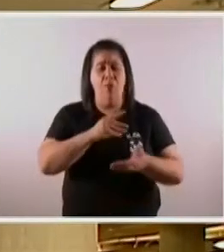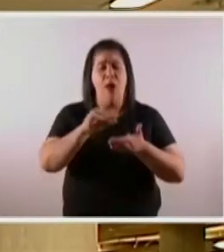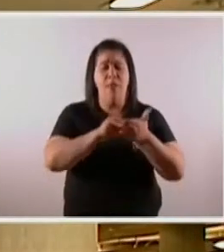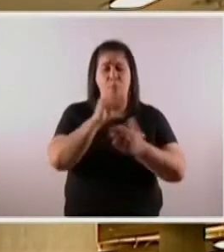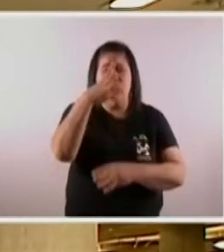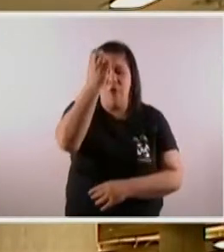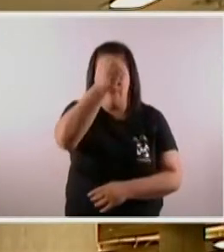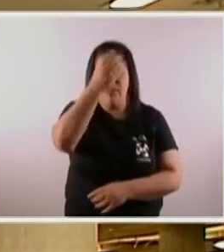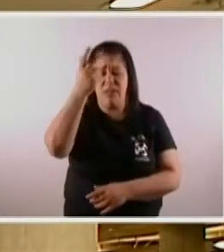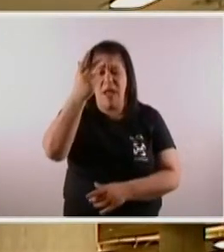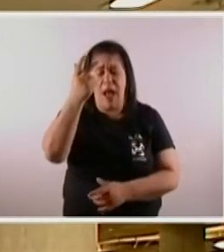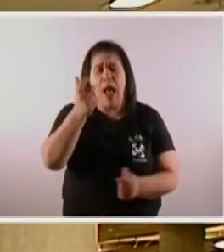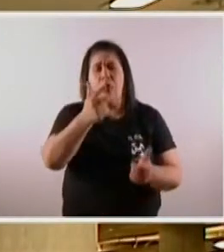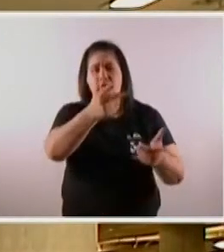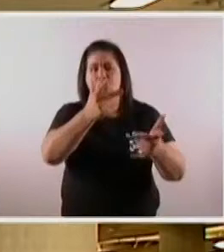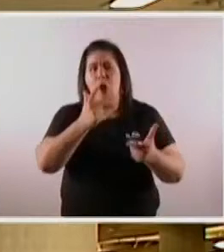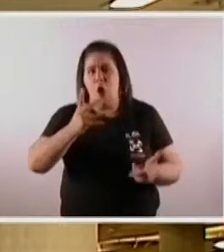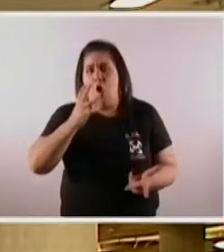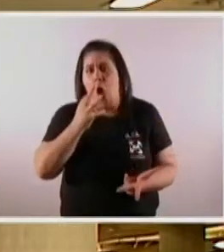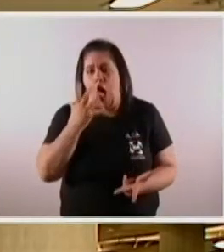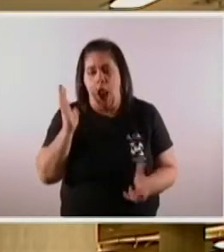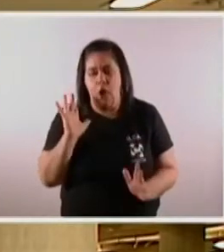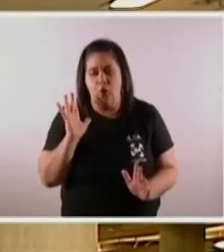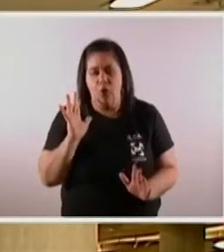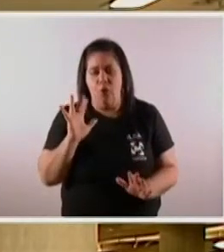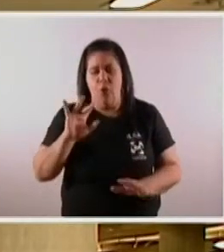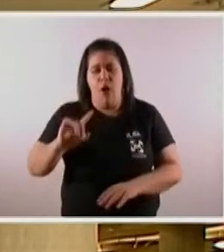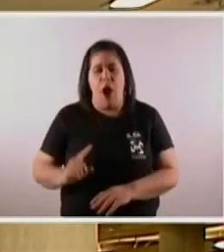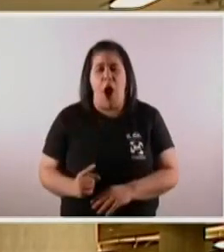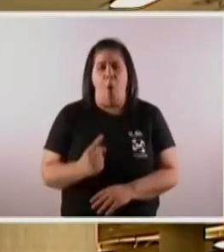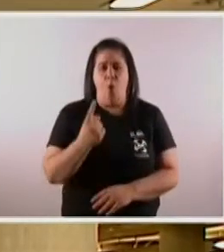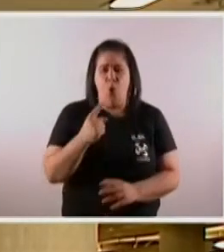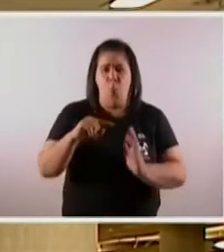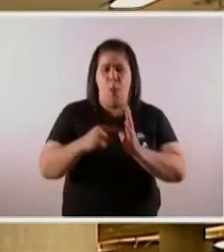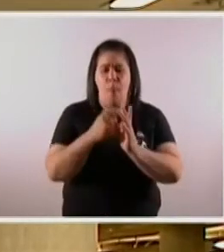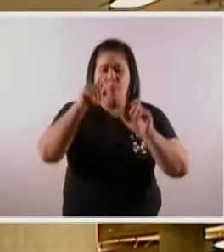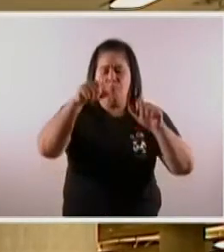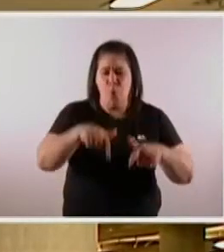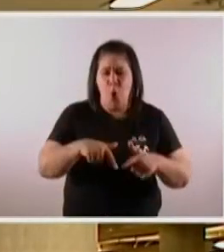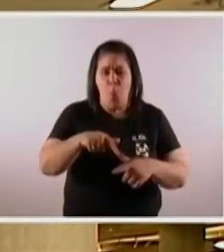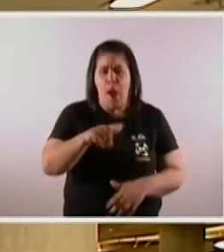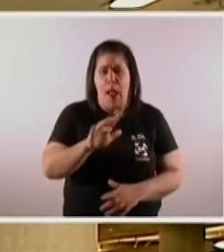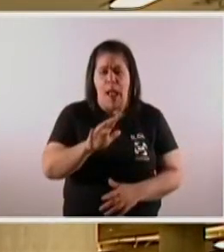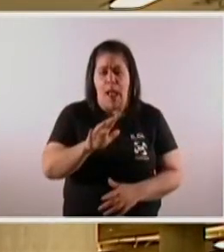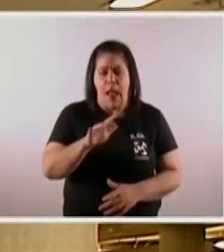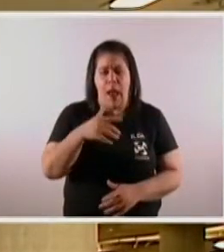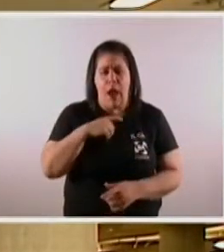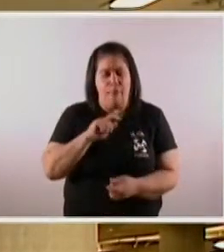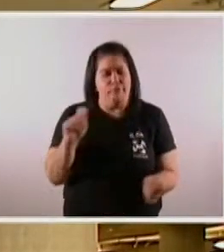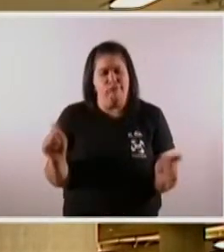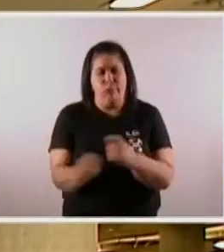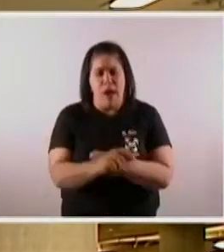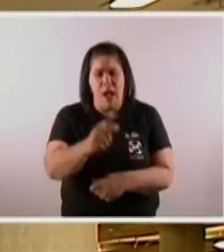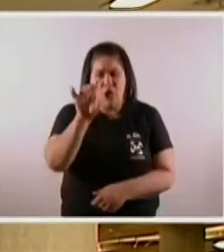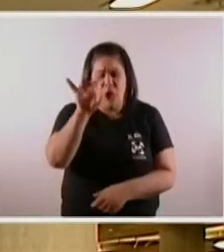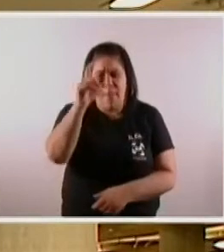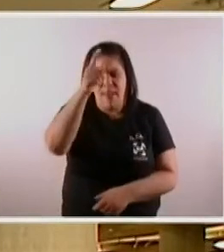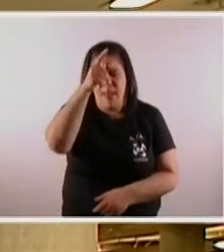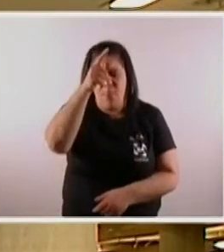oficialista que nos dio alguna pista, ¿no? Que dijo que la autonomía de la ciudad era reversible. O la autonomía va mucho más allá de la policía.